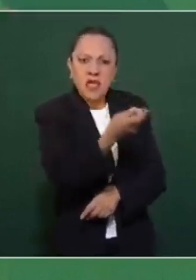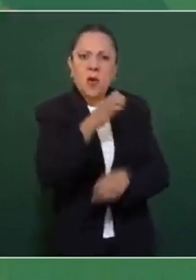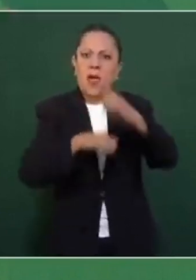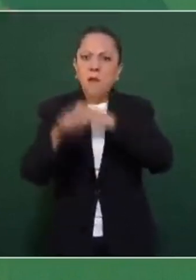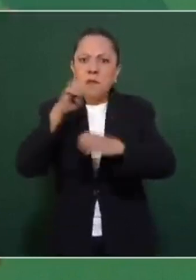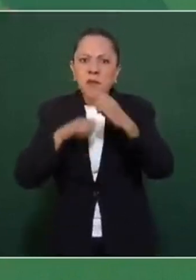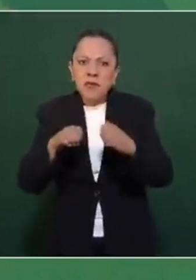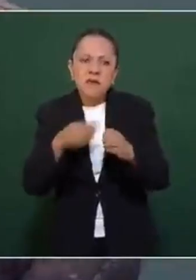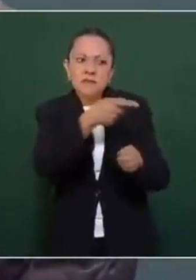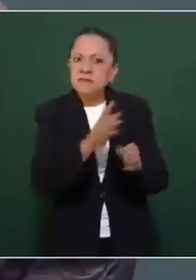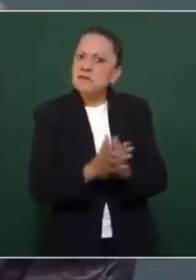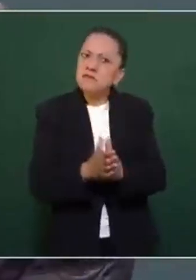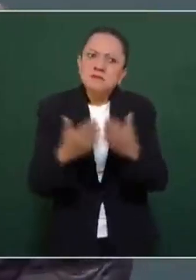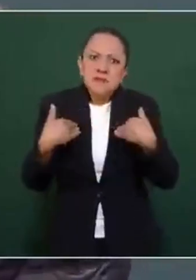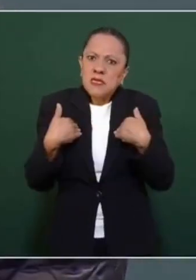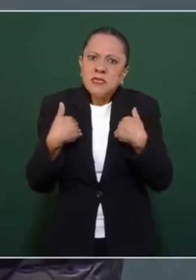entiendan